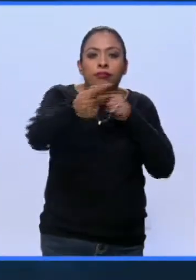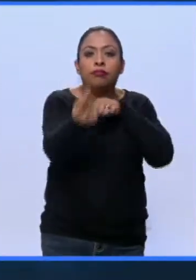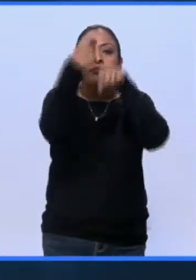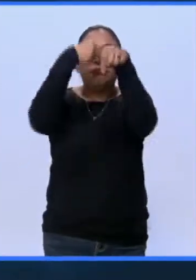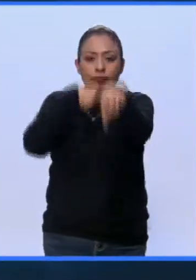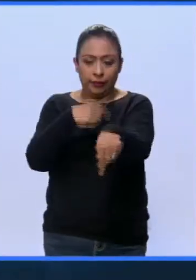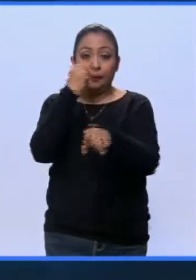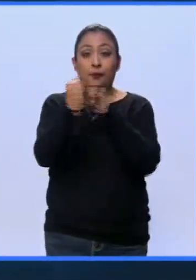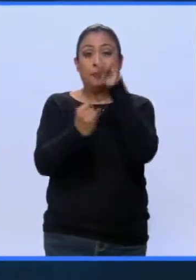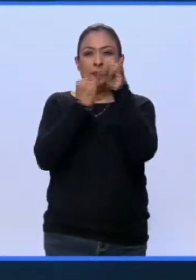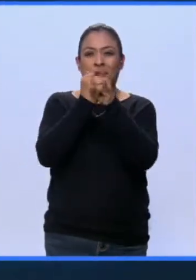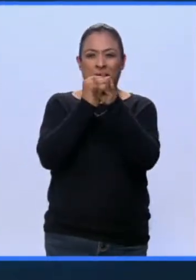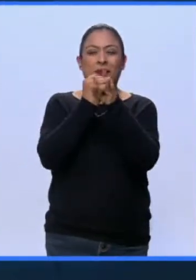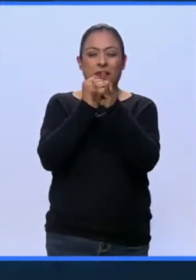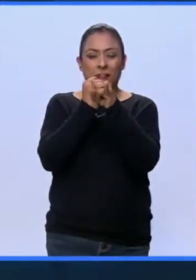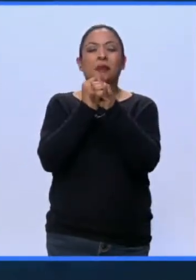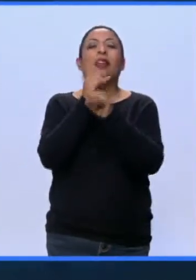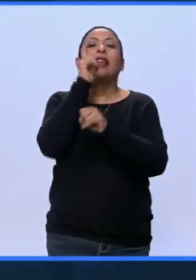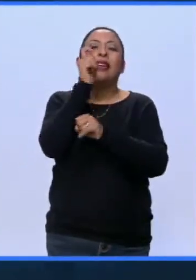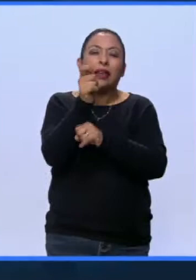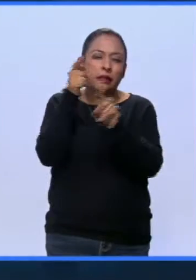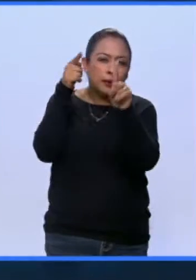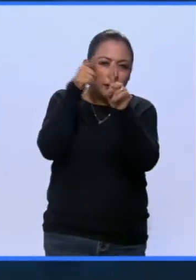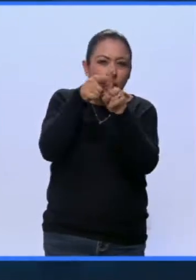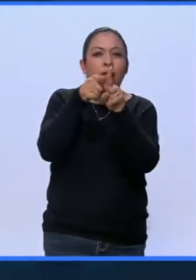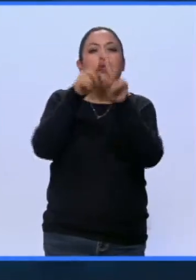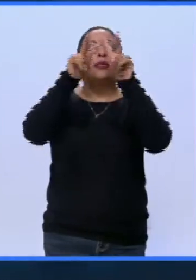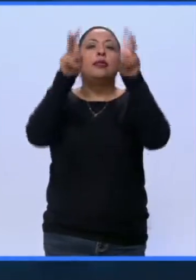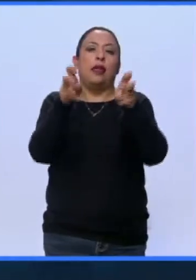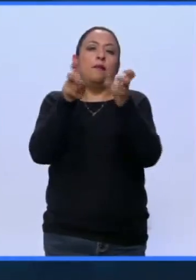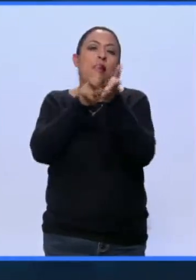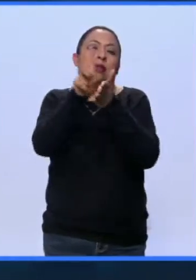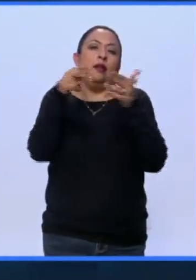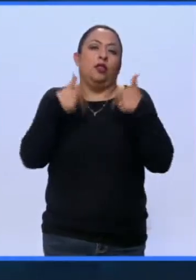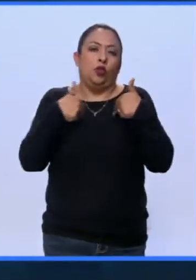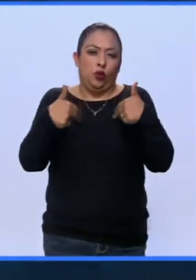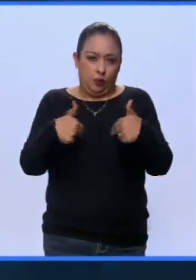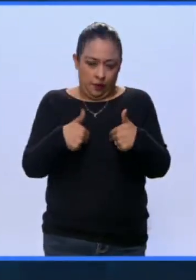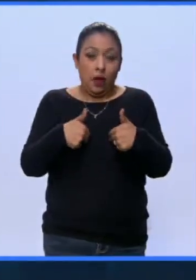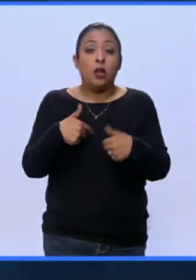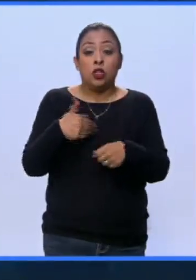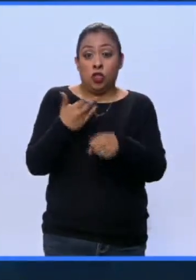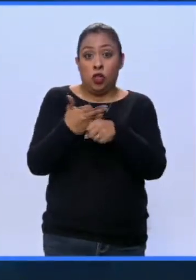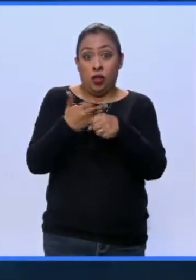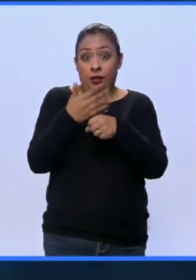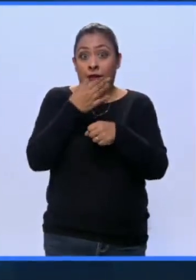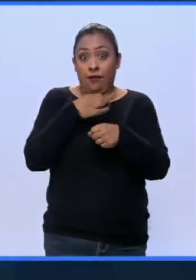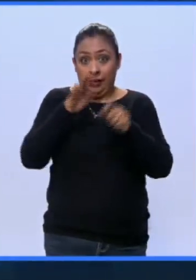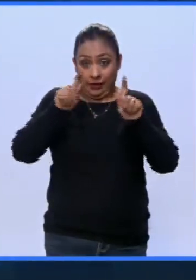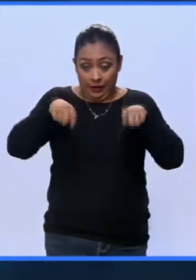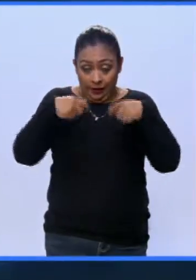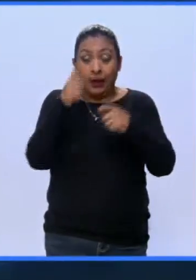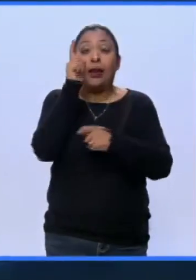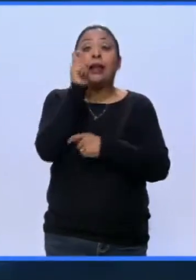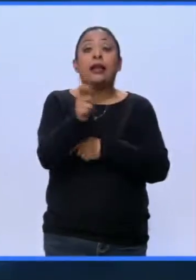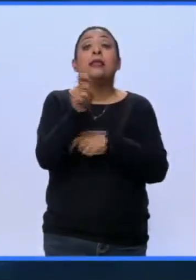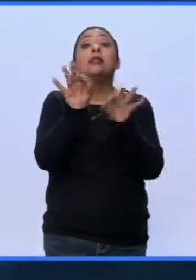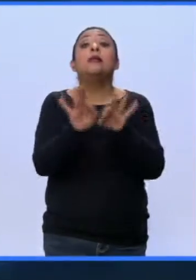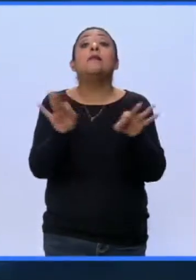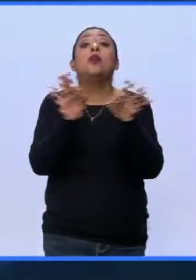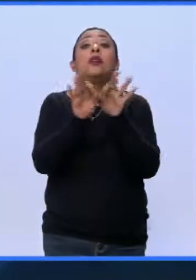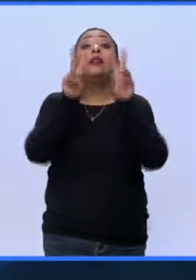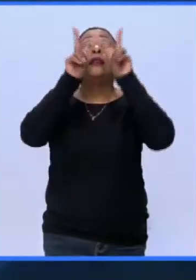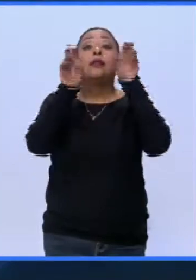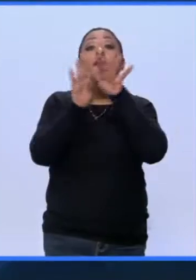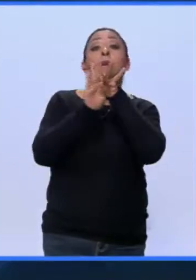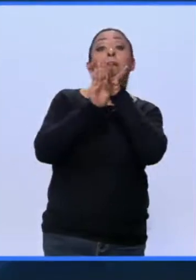es un proyecto que pone el acento en temas de derechos humanos y entre otros, en esta edición del festival destacó el debate sobre migración.